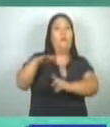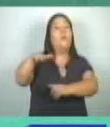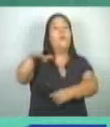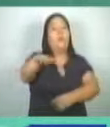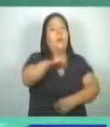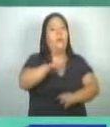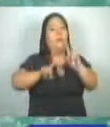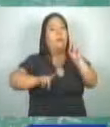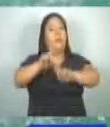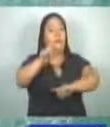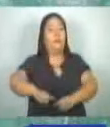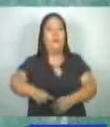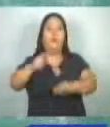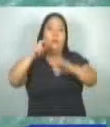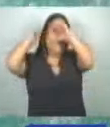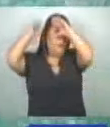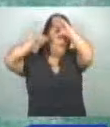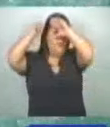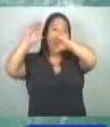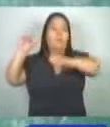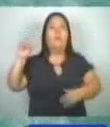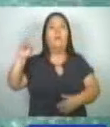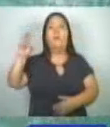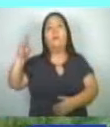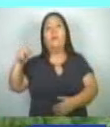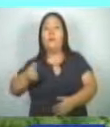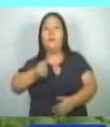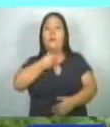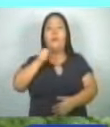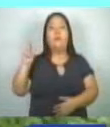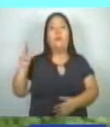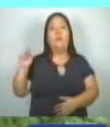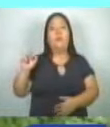Con imágenes de Carlos Klee, este es un informe de Kelly Ábrego.